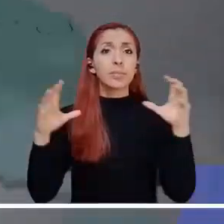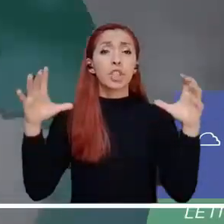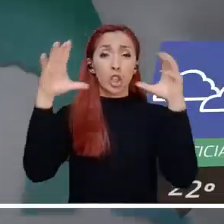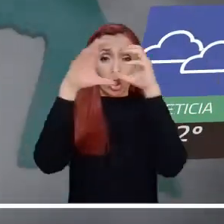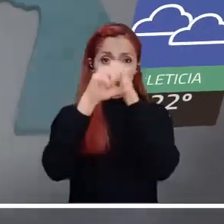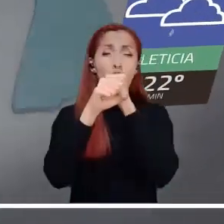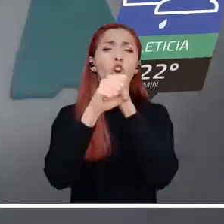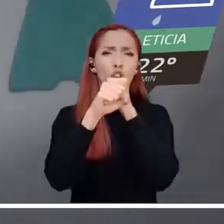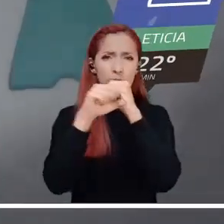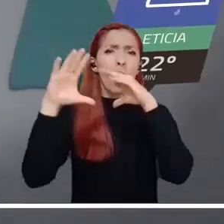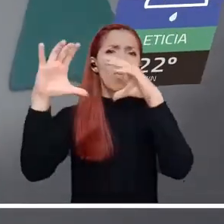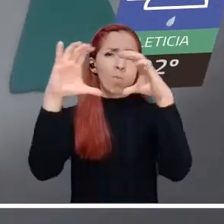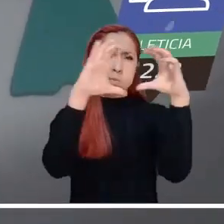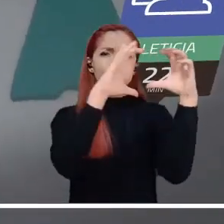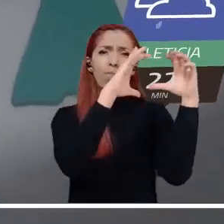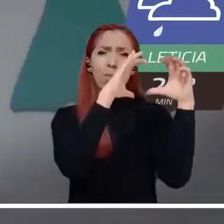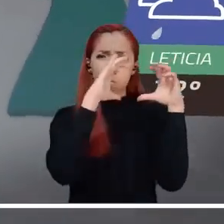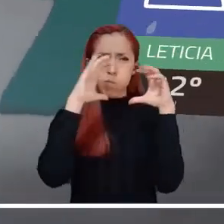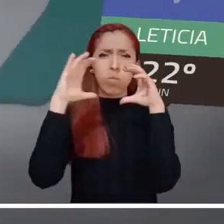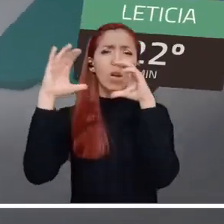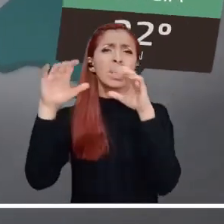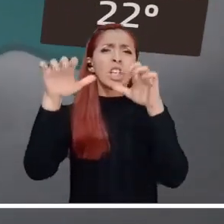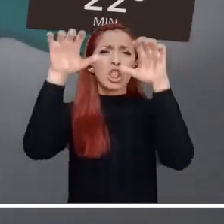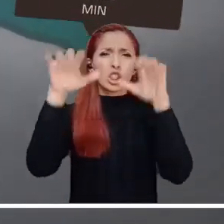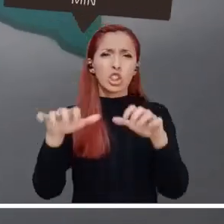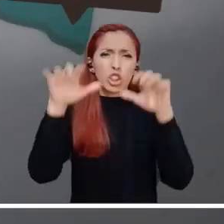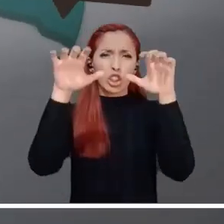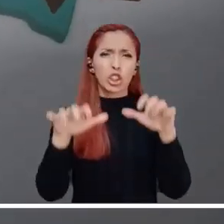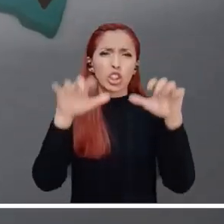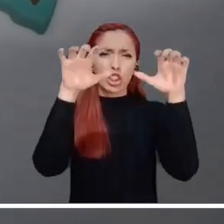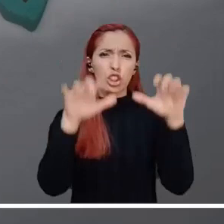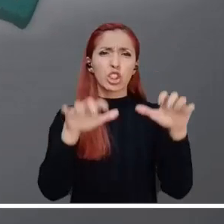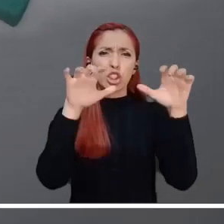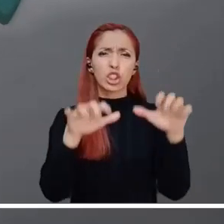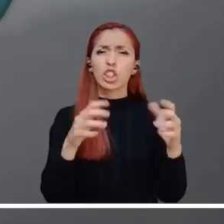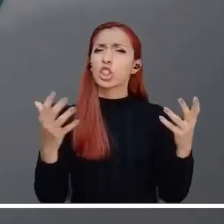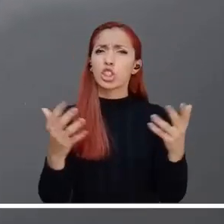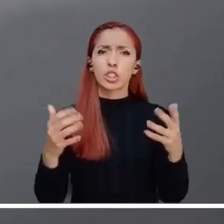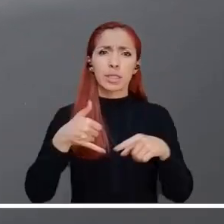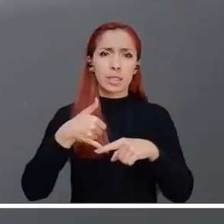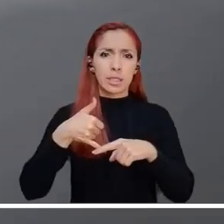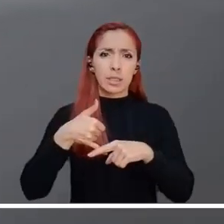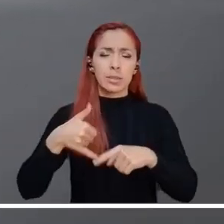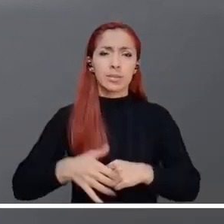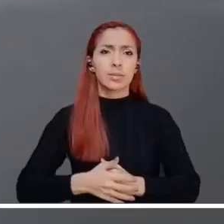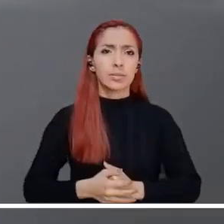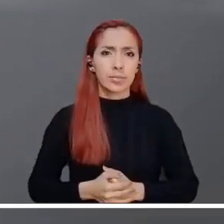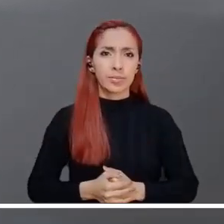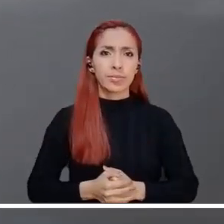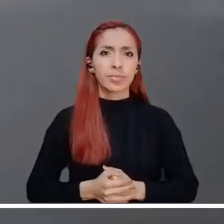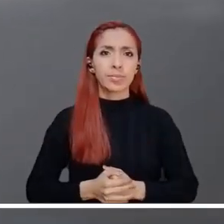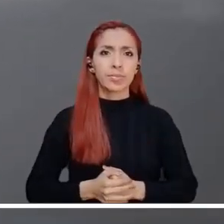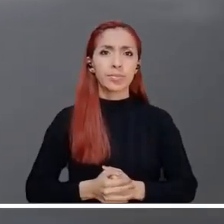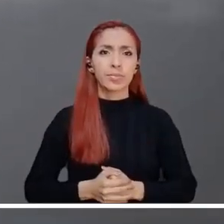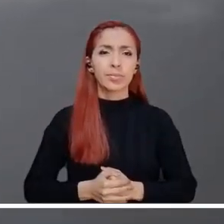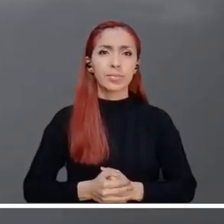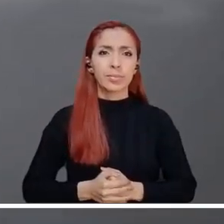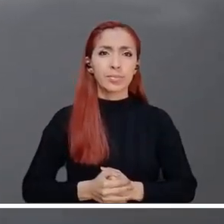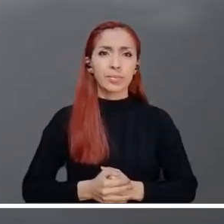La noche vendrá acompañada por una nubosidad variada y lluvias de importante intensidad en la Amazonía.